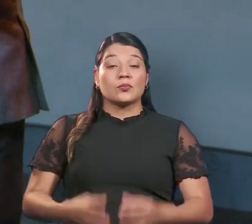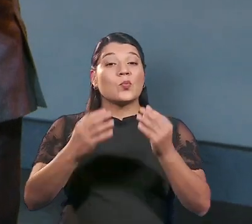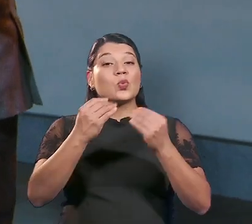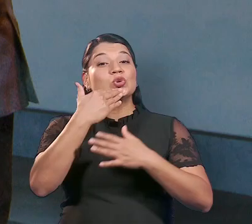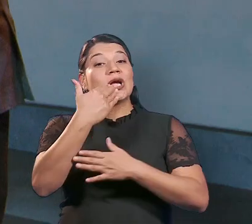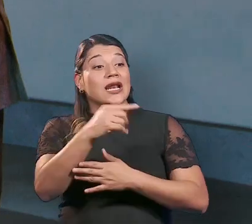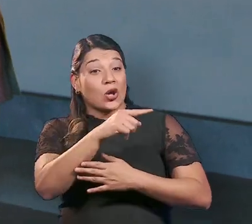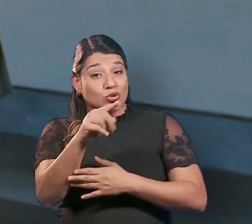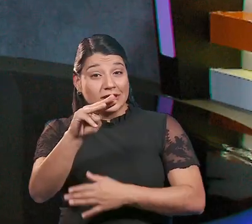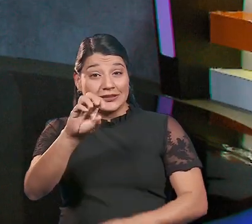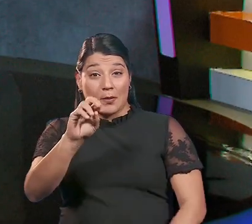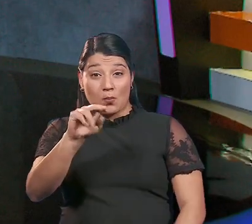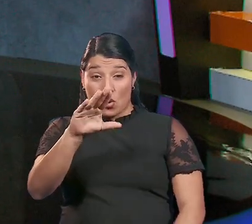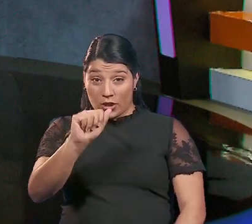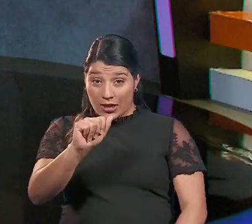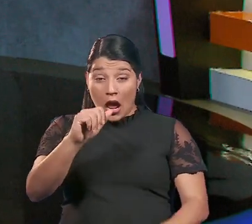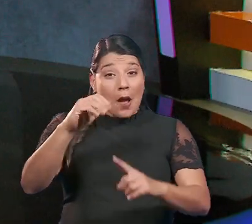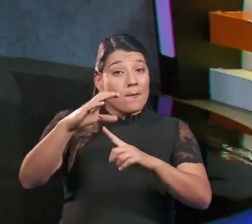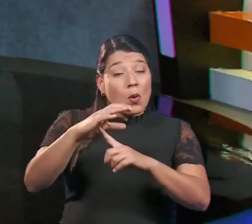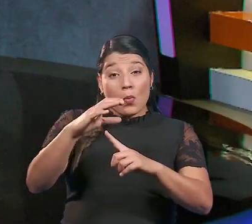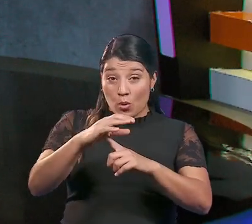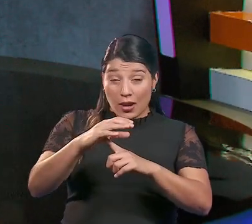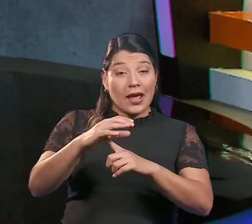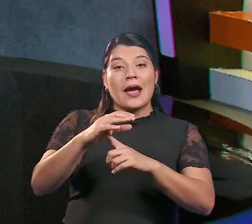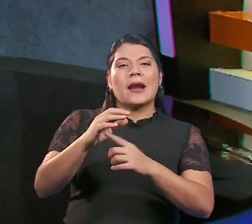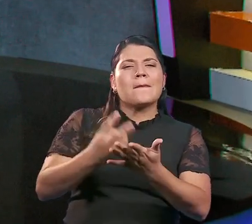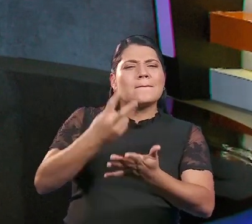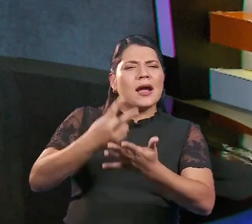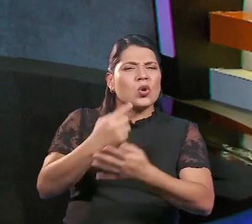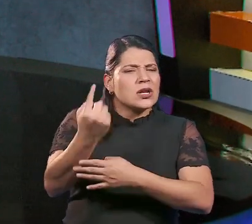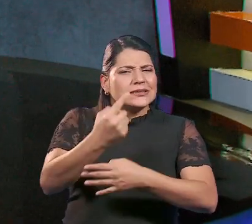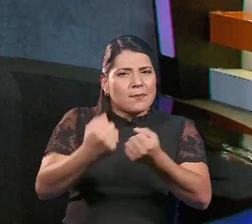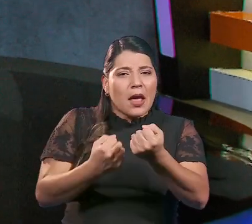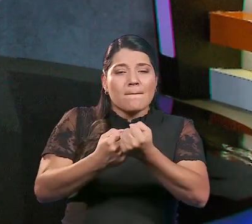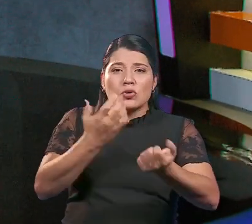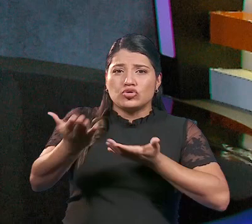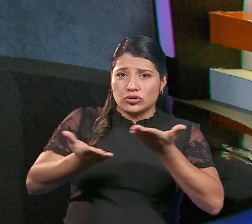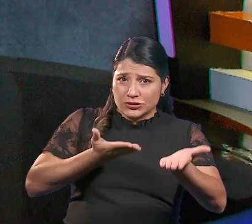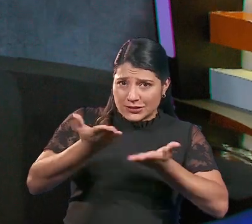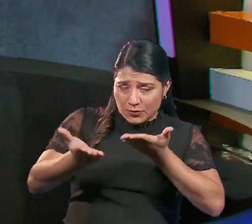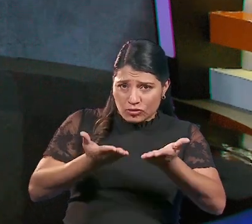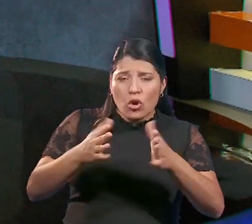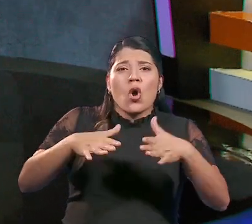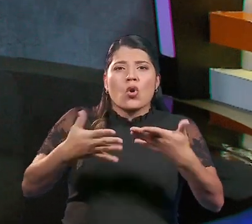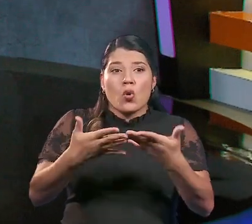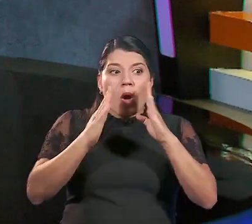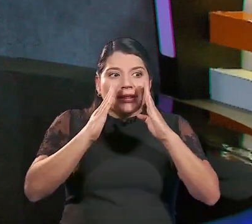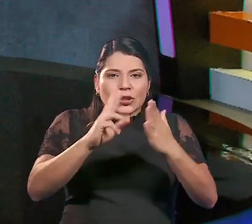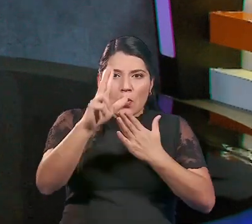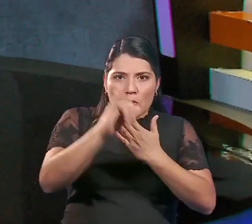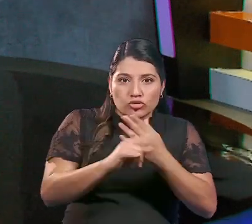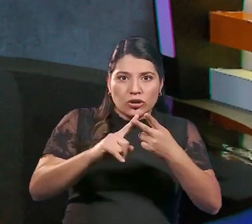Muchas gracias a ustedes, Mónica. Popular Valores siempre ha marcado la pauta apoyando los servicios de intermediación bursátil, gestionando